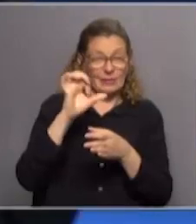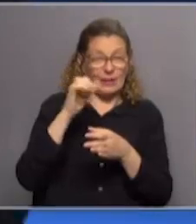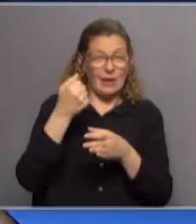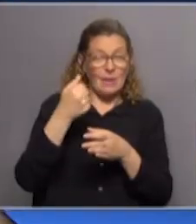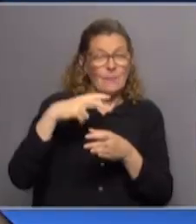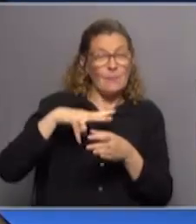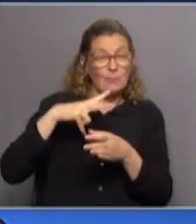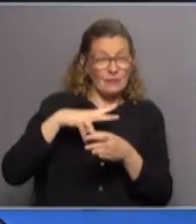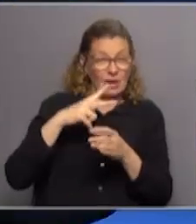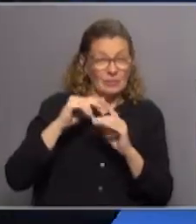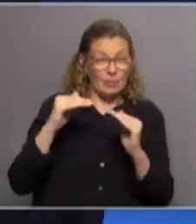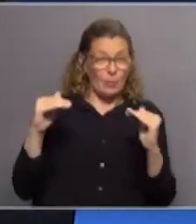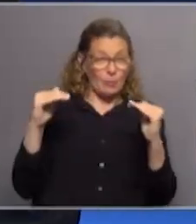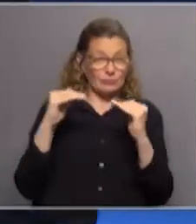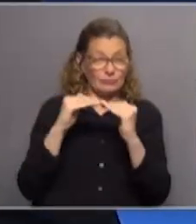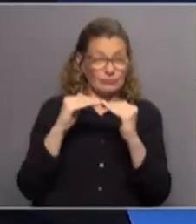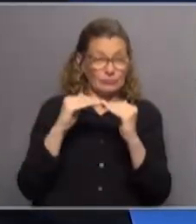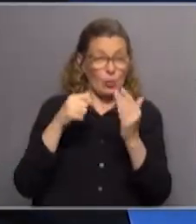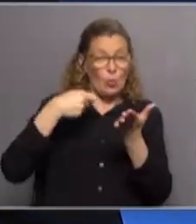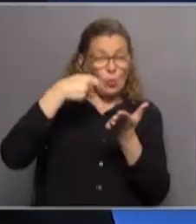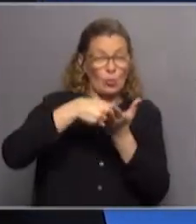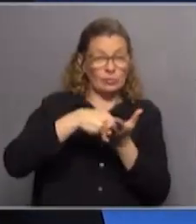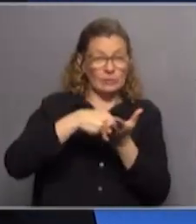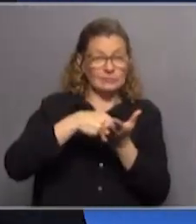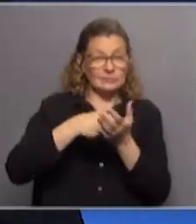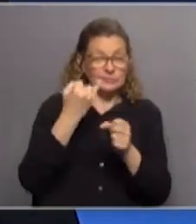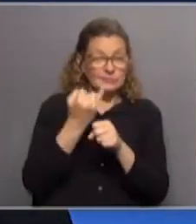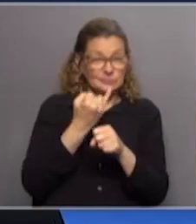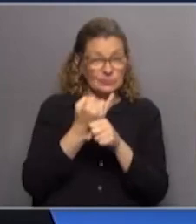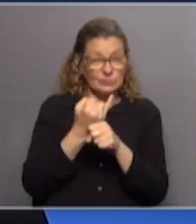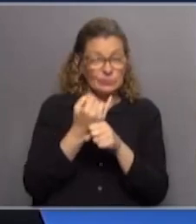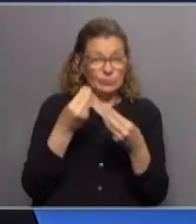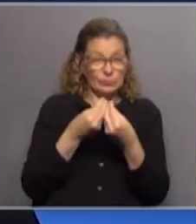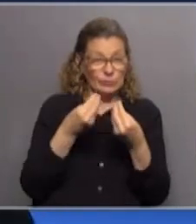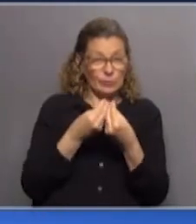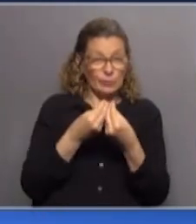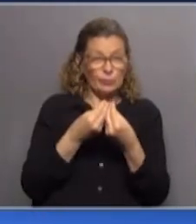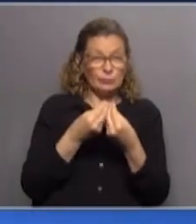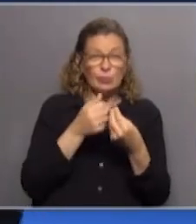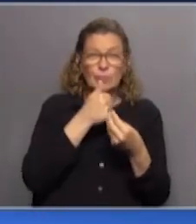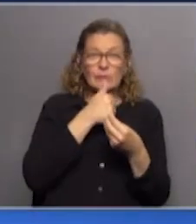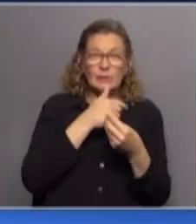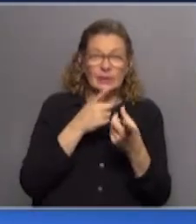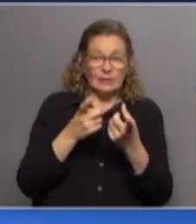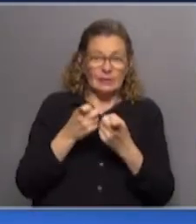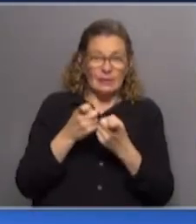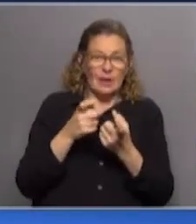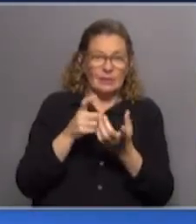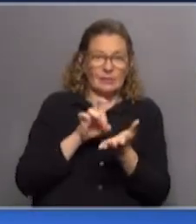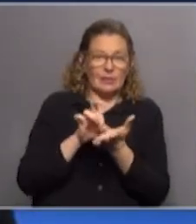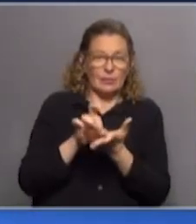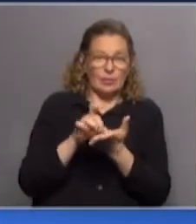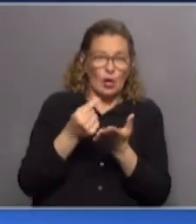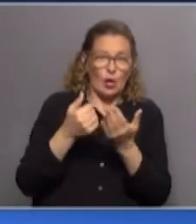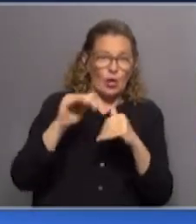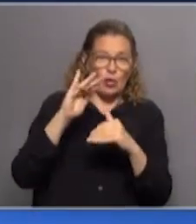privada, eran cuotas fijas. Entonces, las instituciones que tenían mucha población más envejecida, que requería más servicios, sus